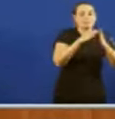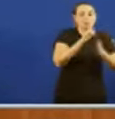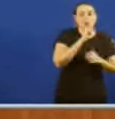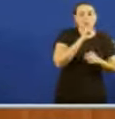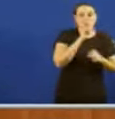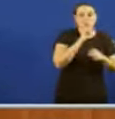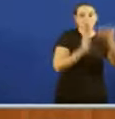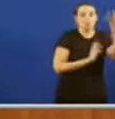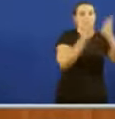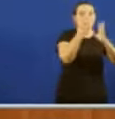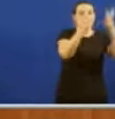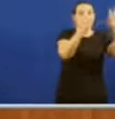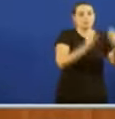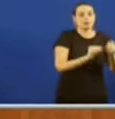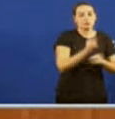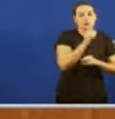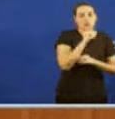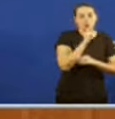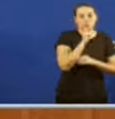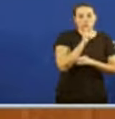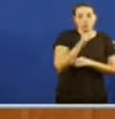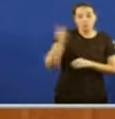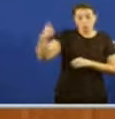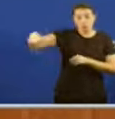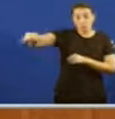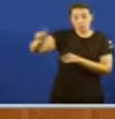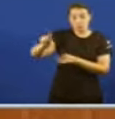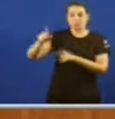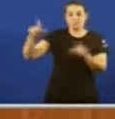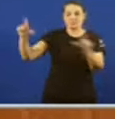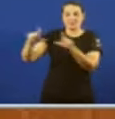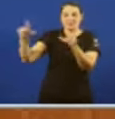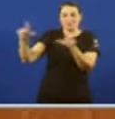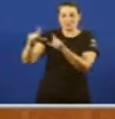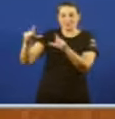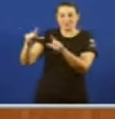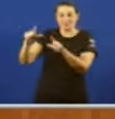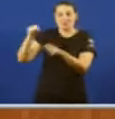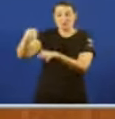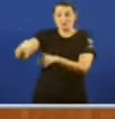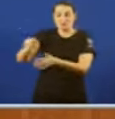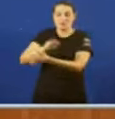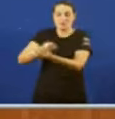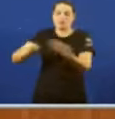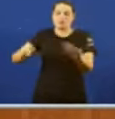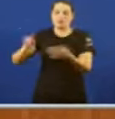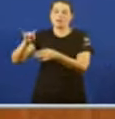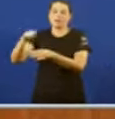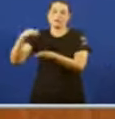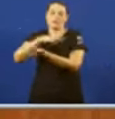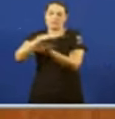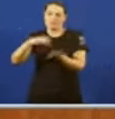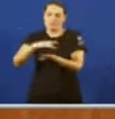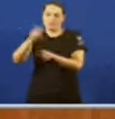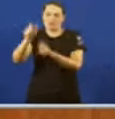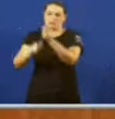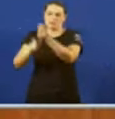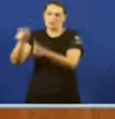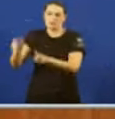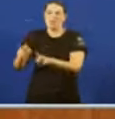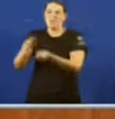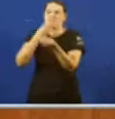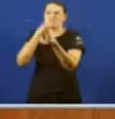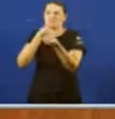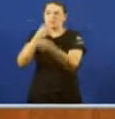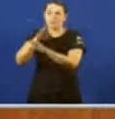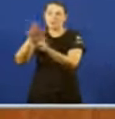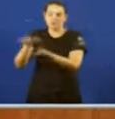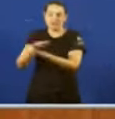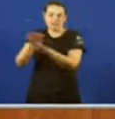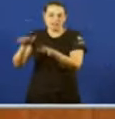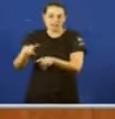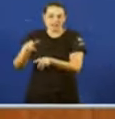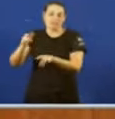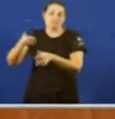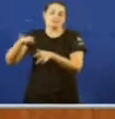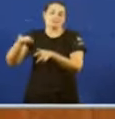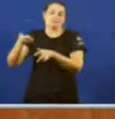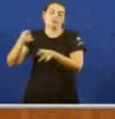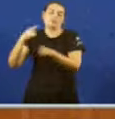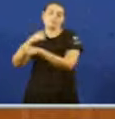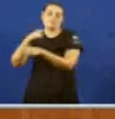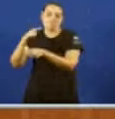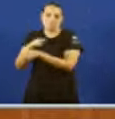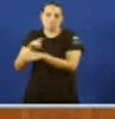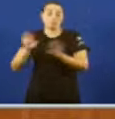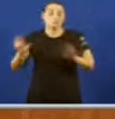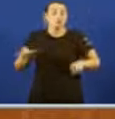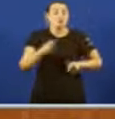xente xudaba A TVG manipulaba Mentre Nuna situación De emergencia nacional O presidente Incorría Nun derrotismo Lacerante